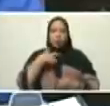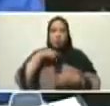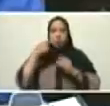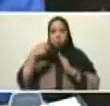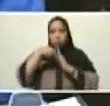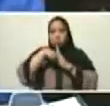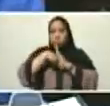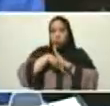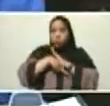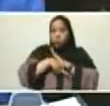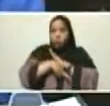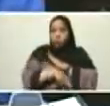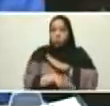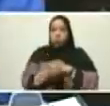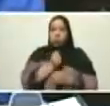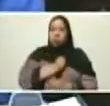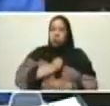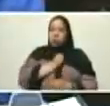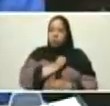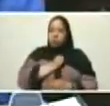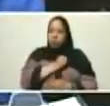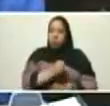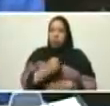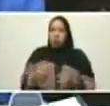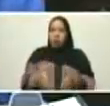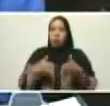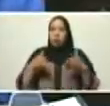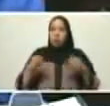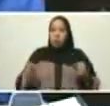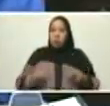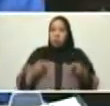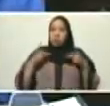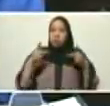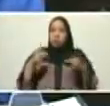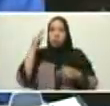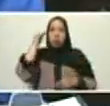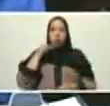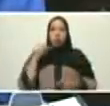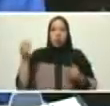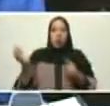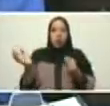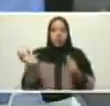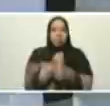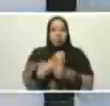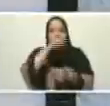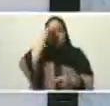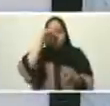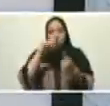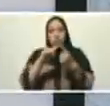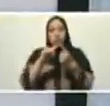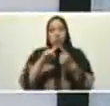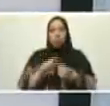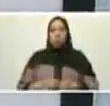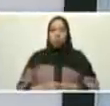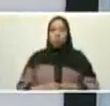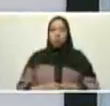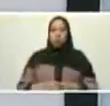Padrino, la voluntad de vencer que tenía el libertador, verdaderamente en la historia